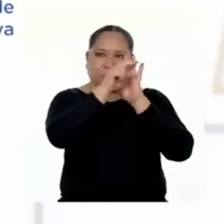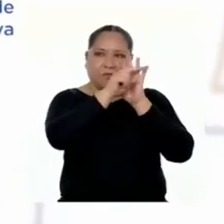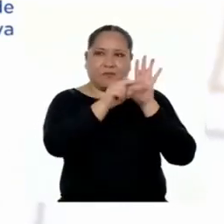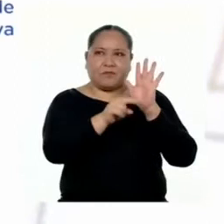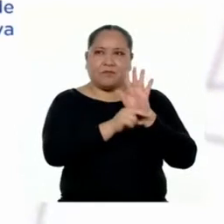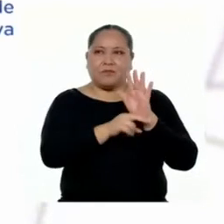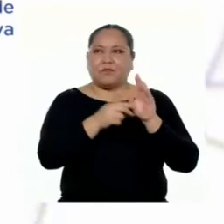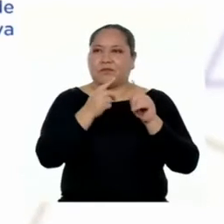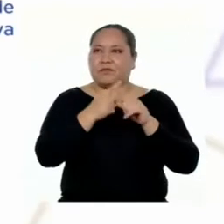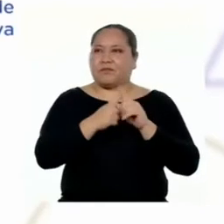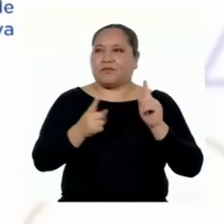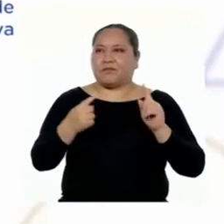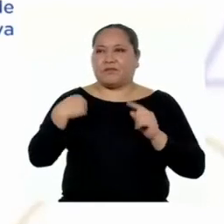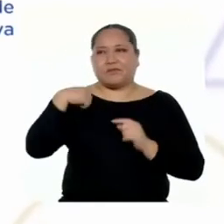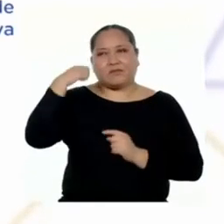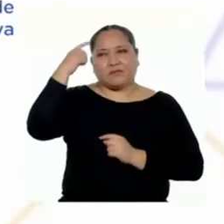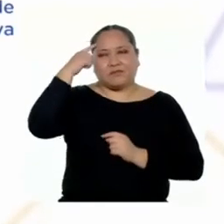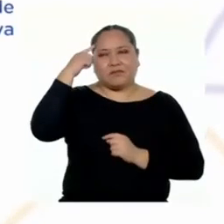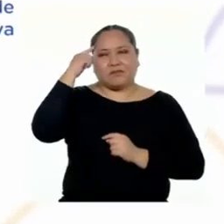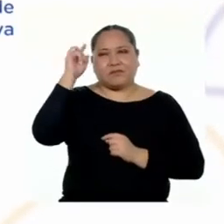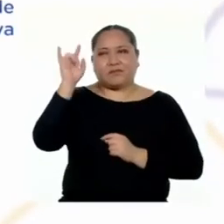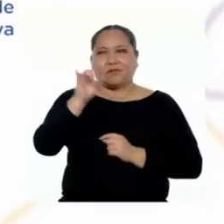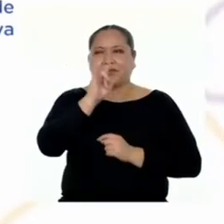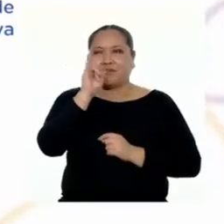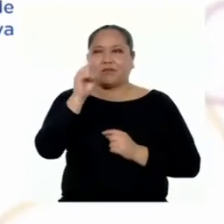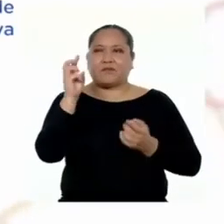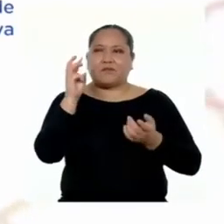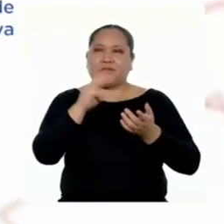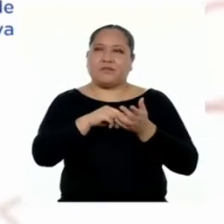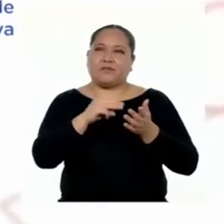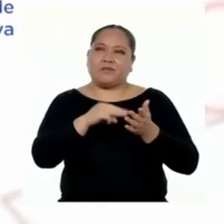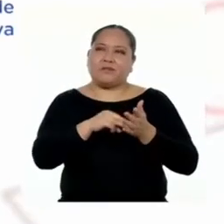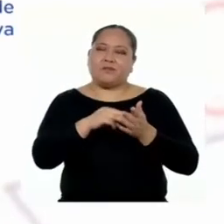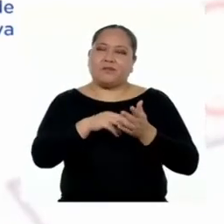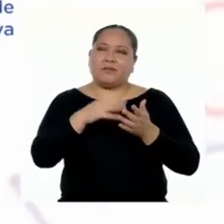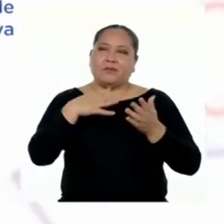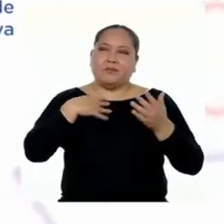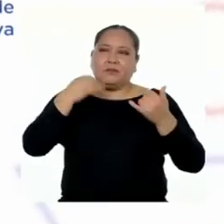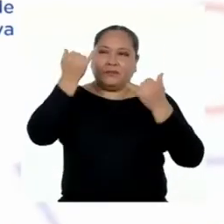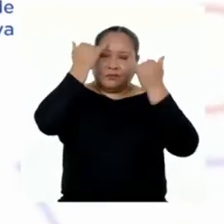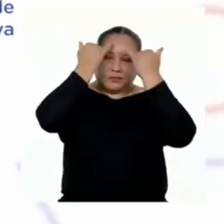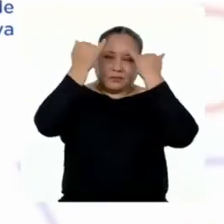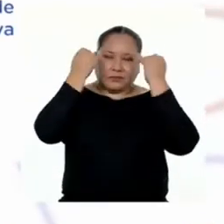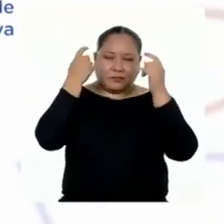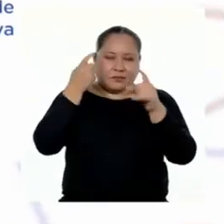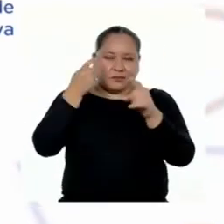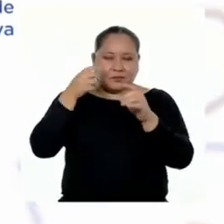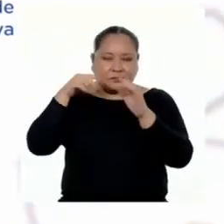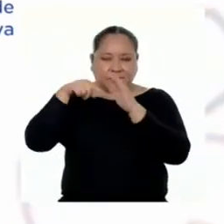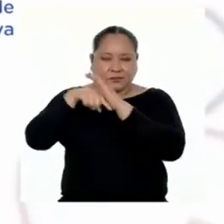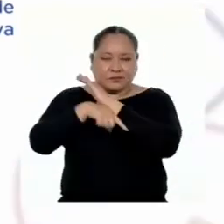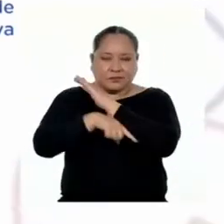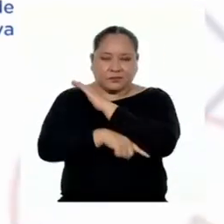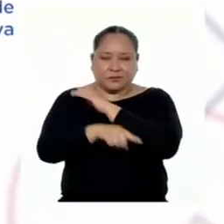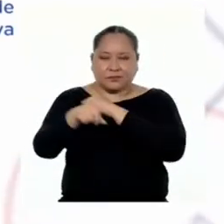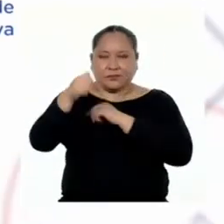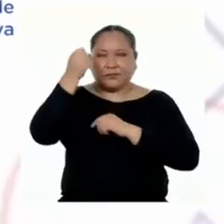normas, pero creo que podría ampliar un poco más mis ideas para generar mayor conciencia.